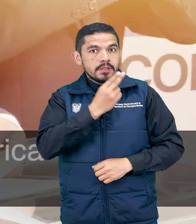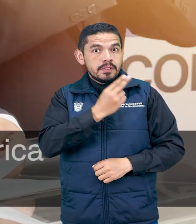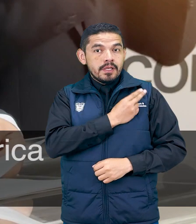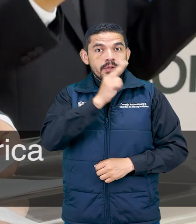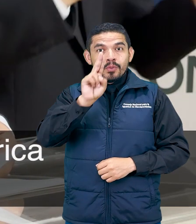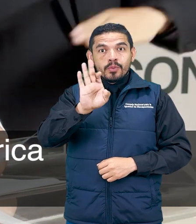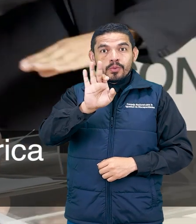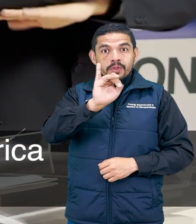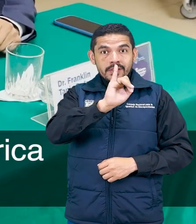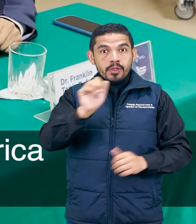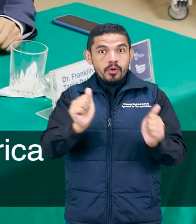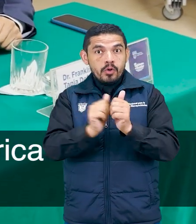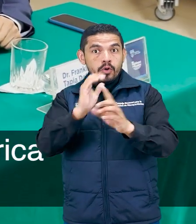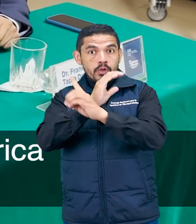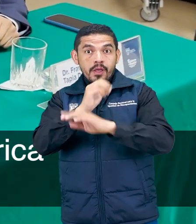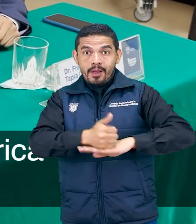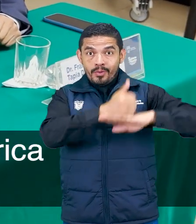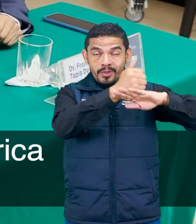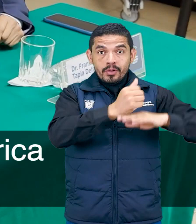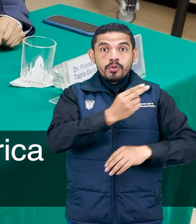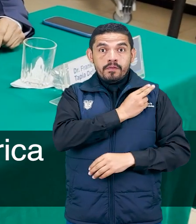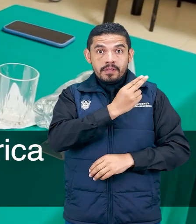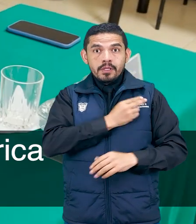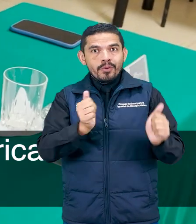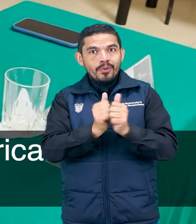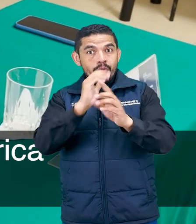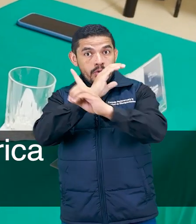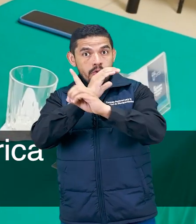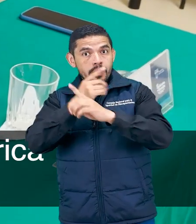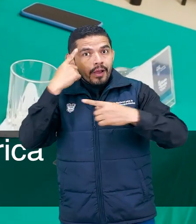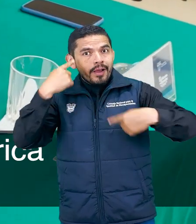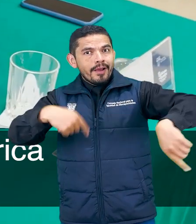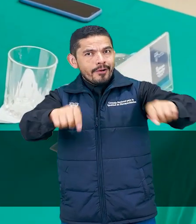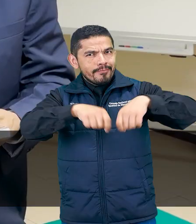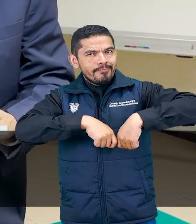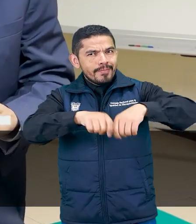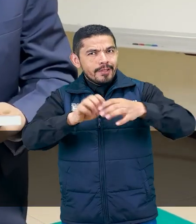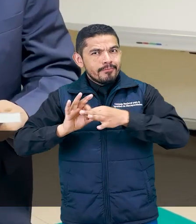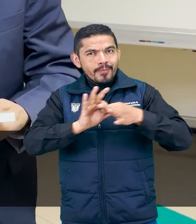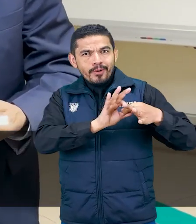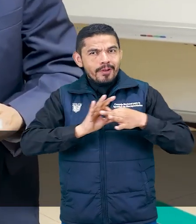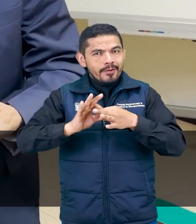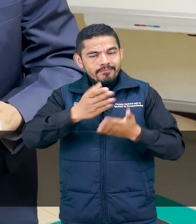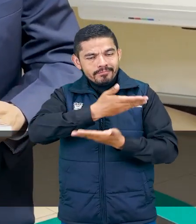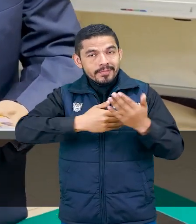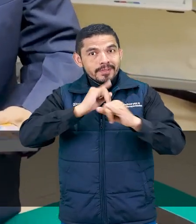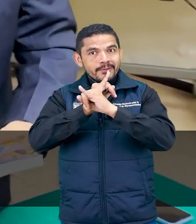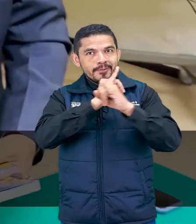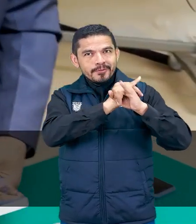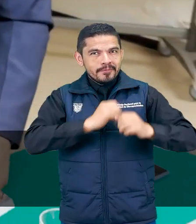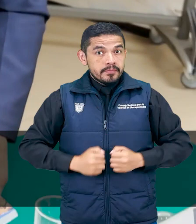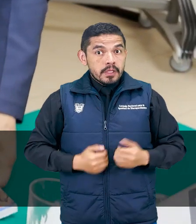Autoridades de la Universidad de Indoamérica y CONADIS firmaron un convenio marco colaboración interinstitucional.